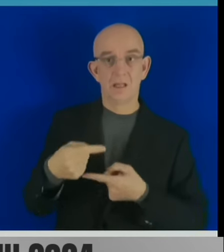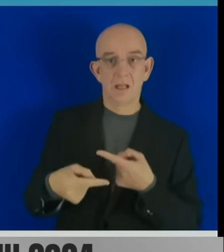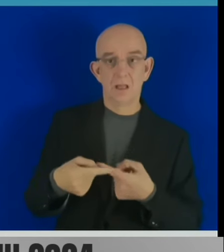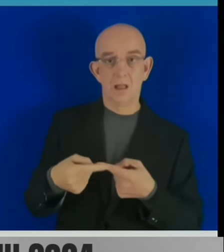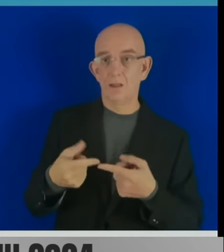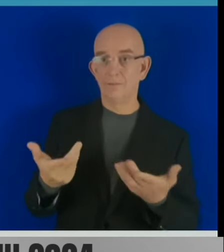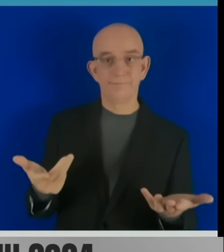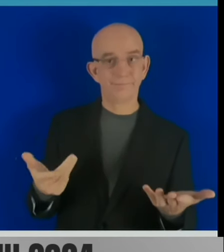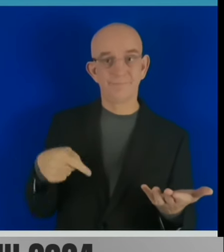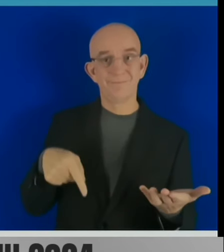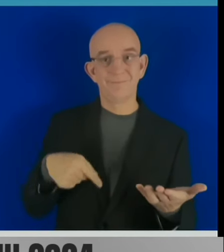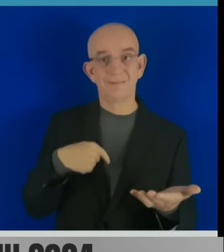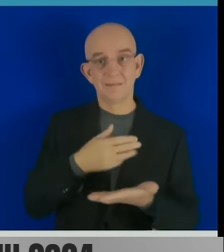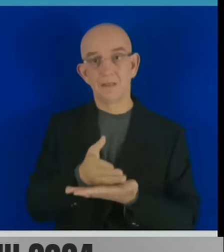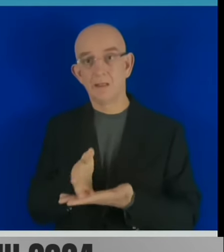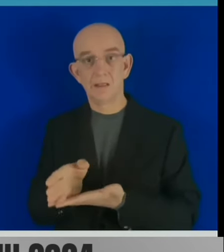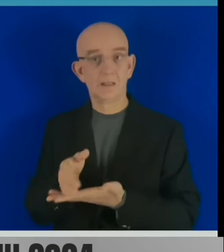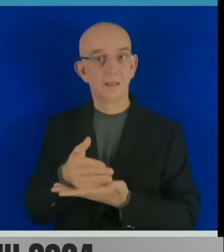Organización de Naciones Unidas.